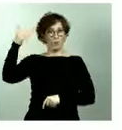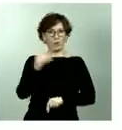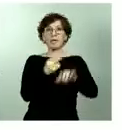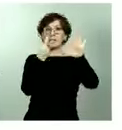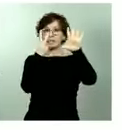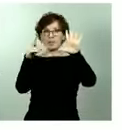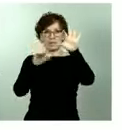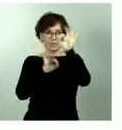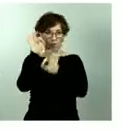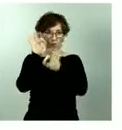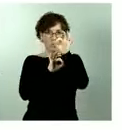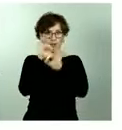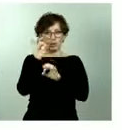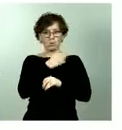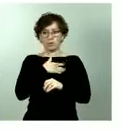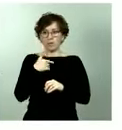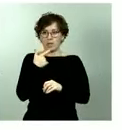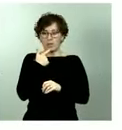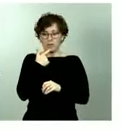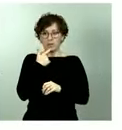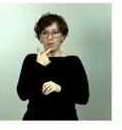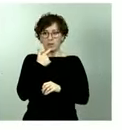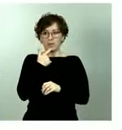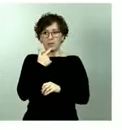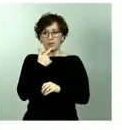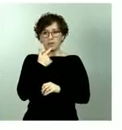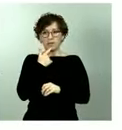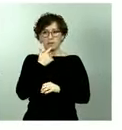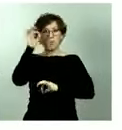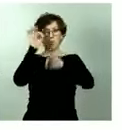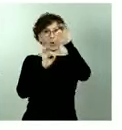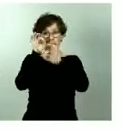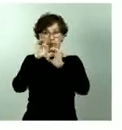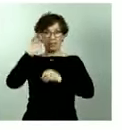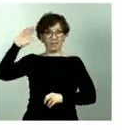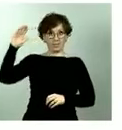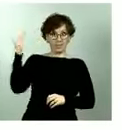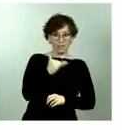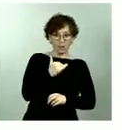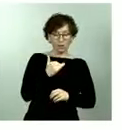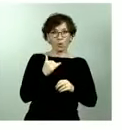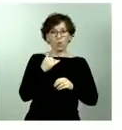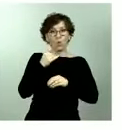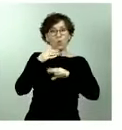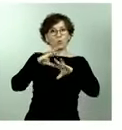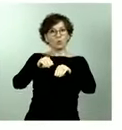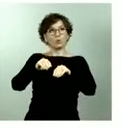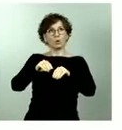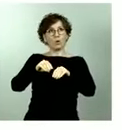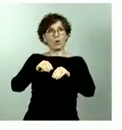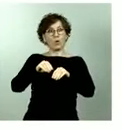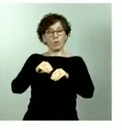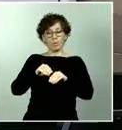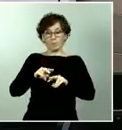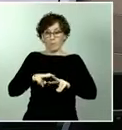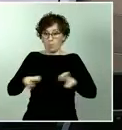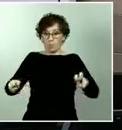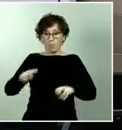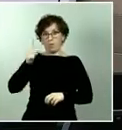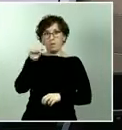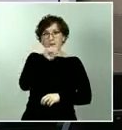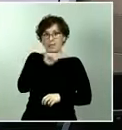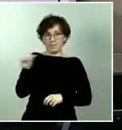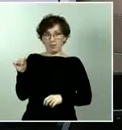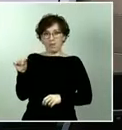porcentajes de reducción, incluso superiores a los que nos encontrábamos en la primera semana del estado de alarma